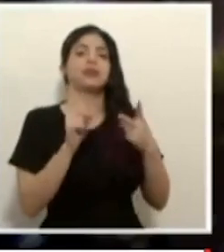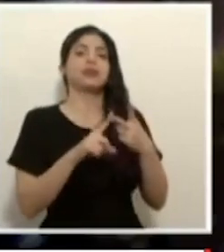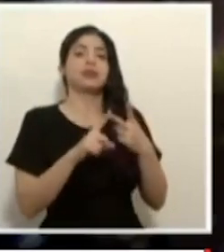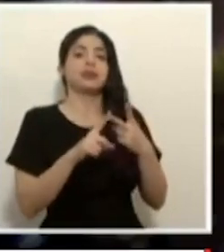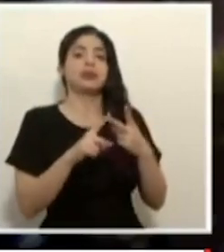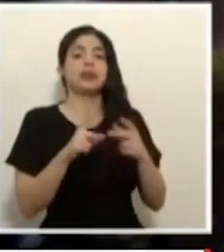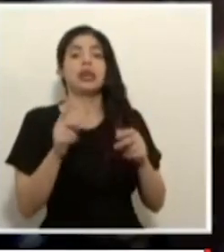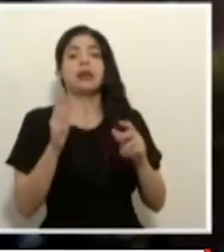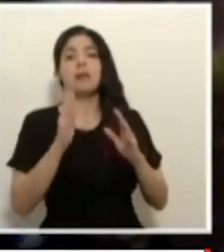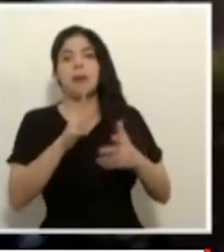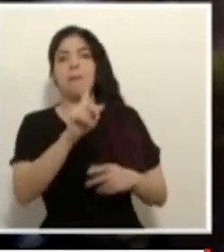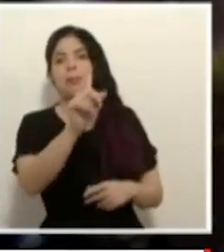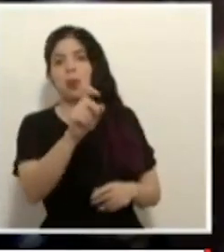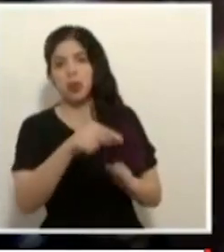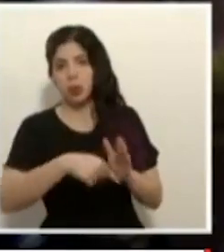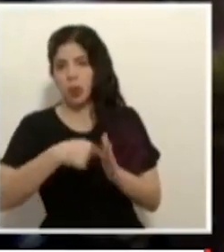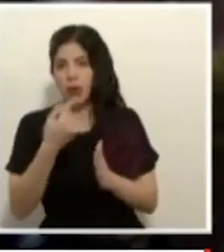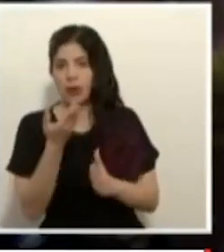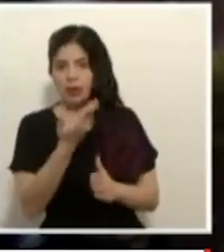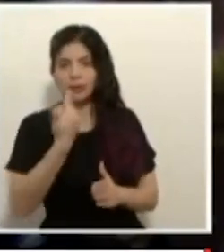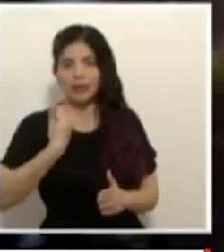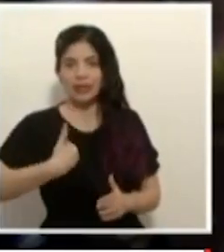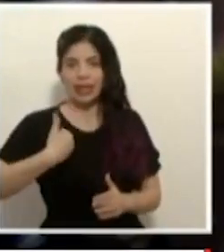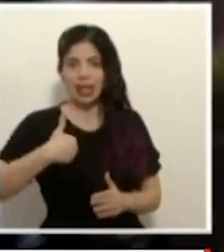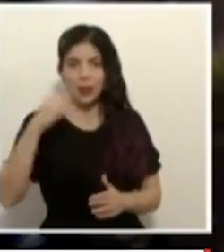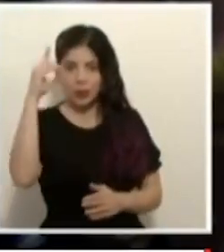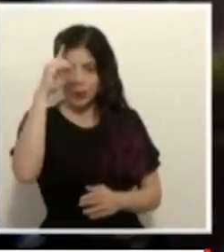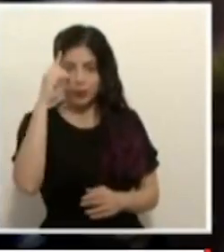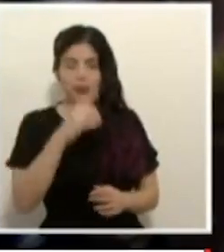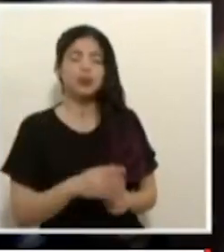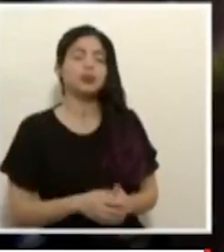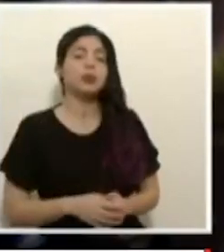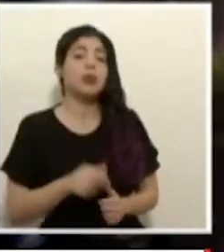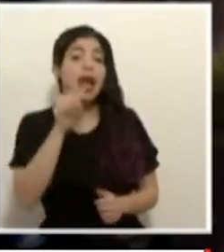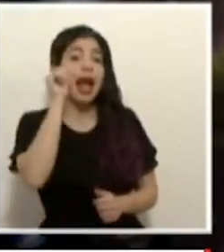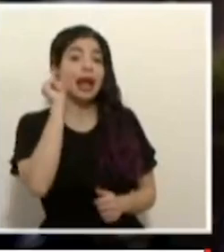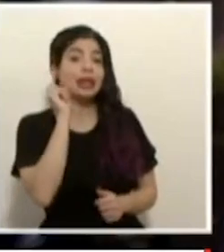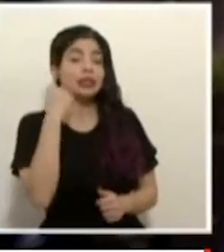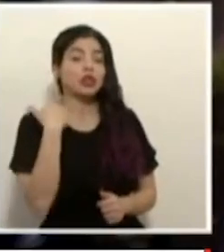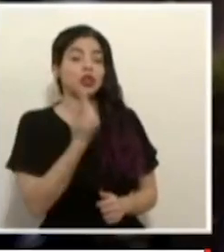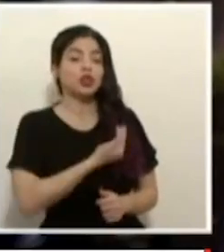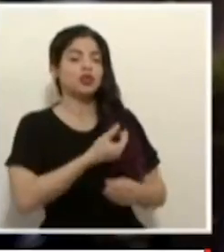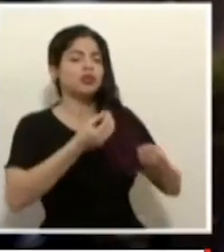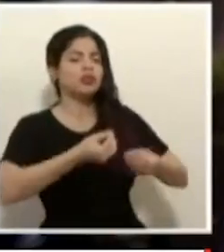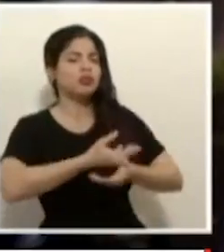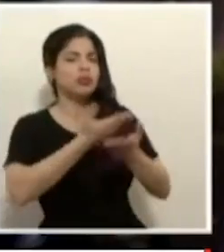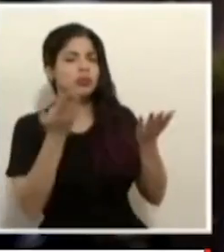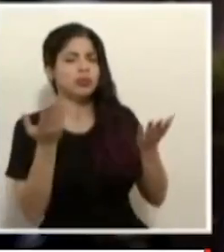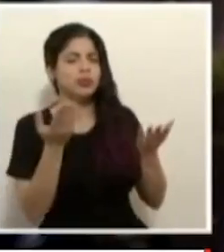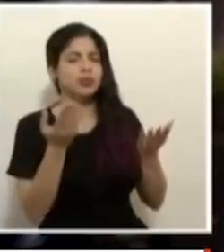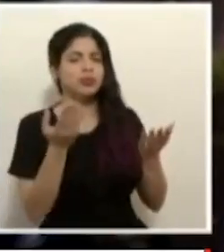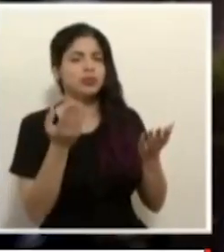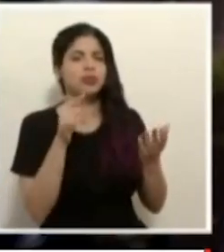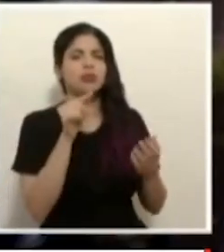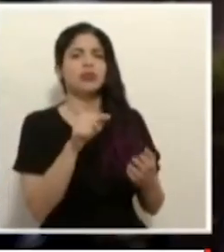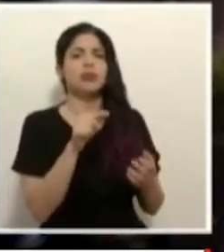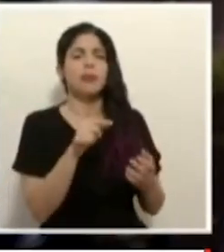aprovecho dejo la consulta para el señor Salas ayer nosotros publicamos señor ministro una